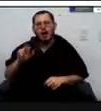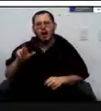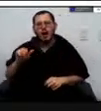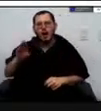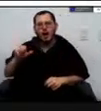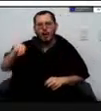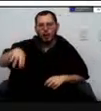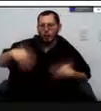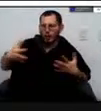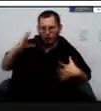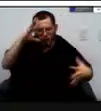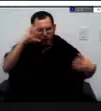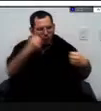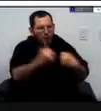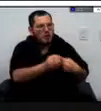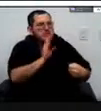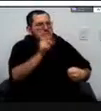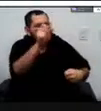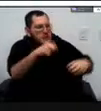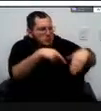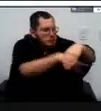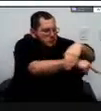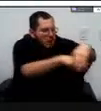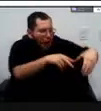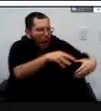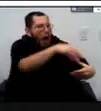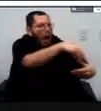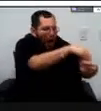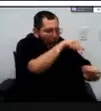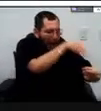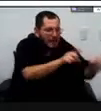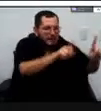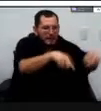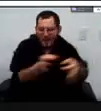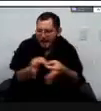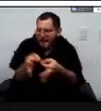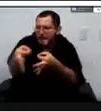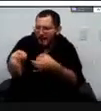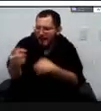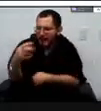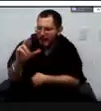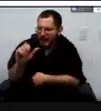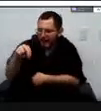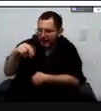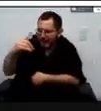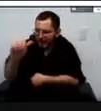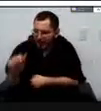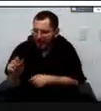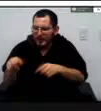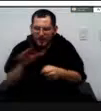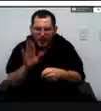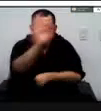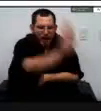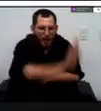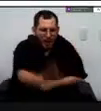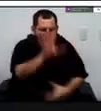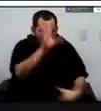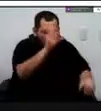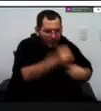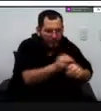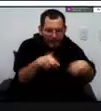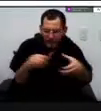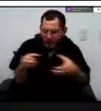locales con con el municipio de Granada el departamento y la unidad nacional